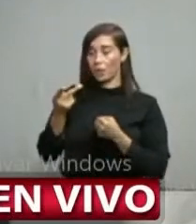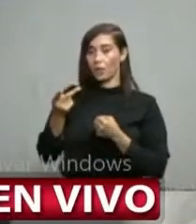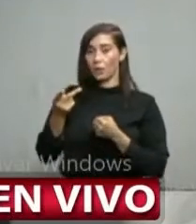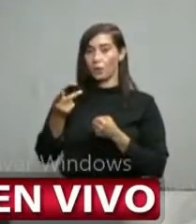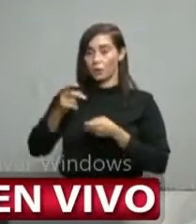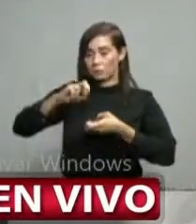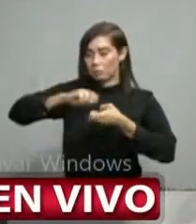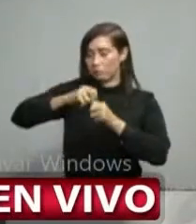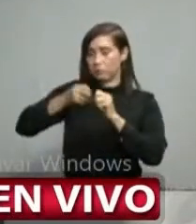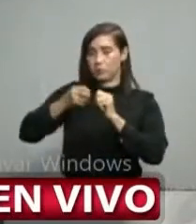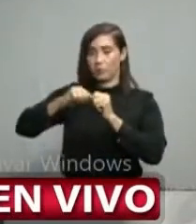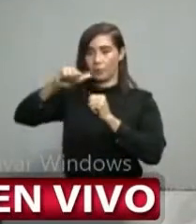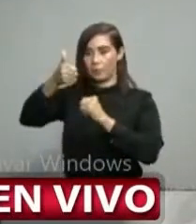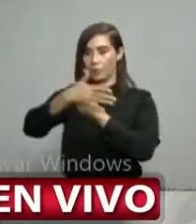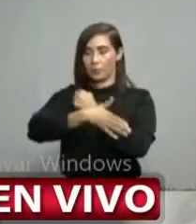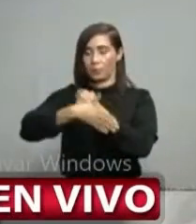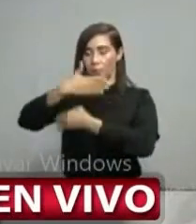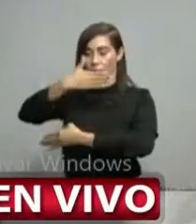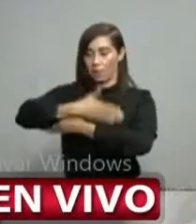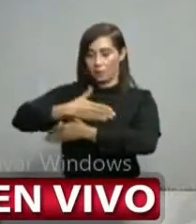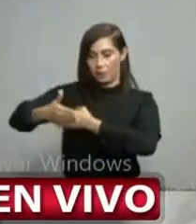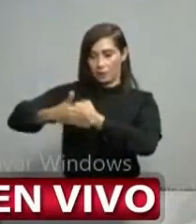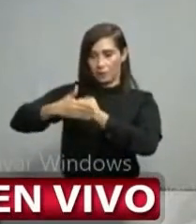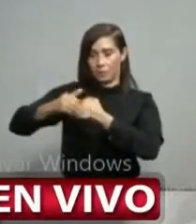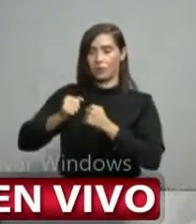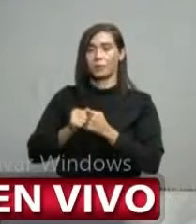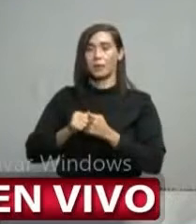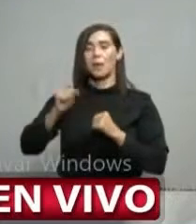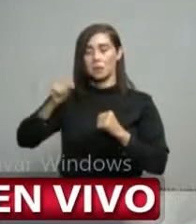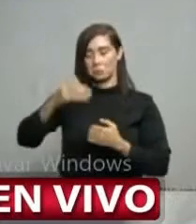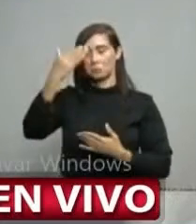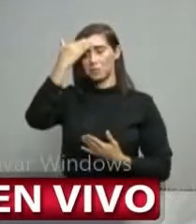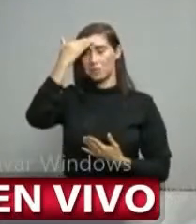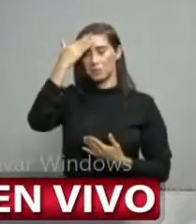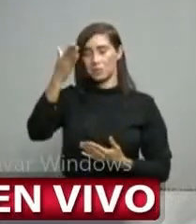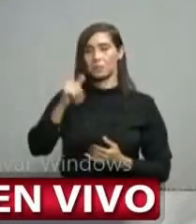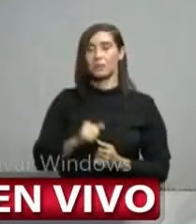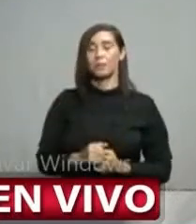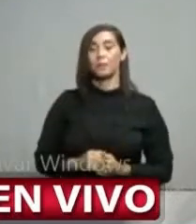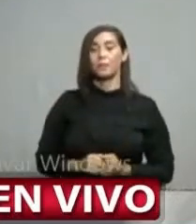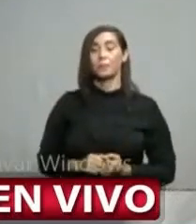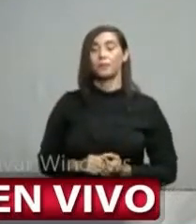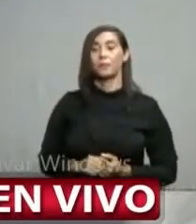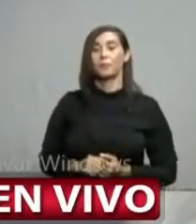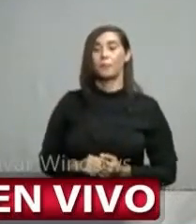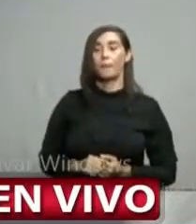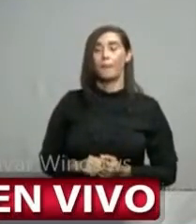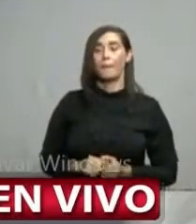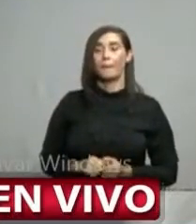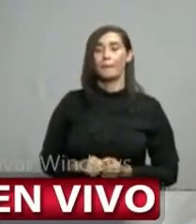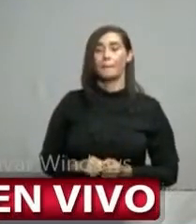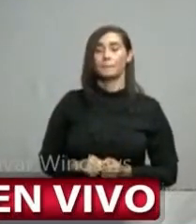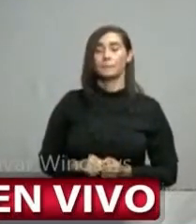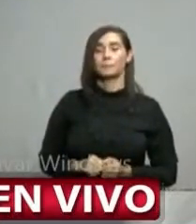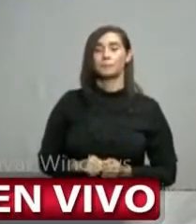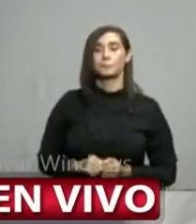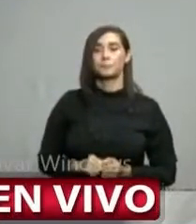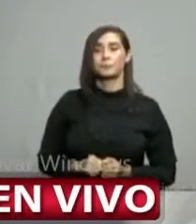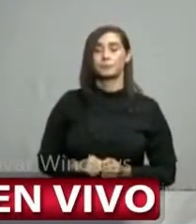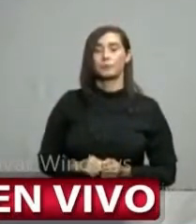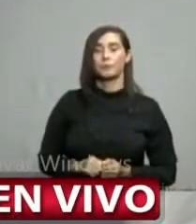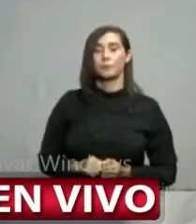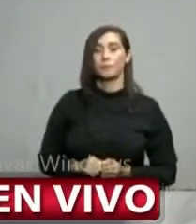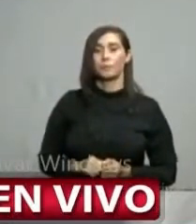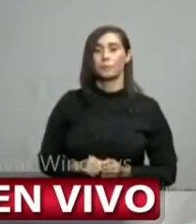la el vecino país de manera que si estamos informados y esperemos el el